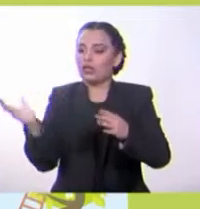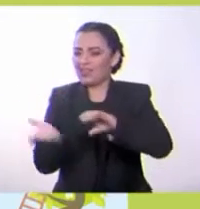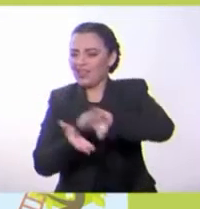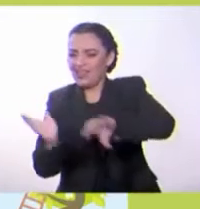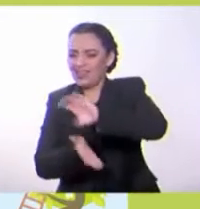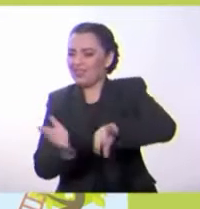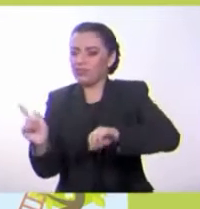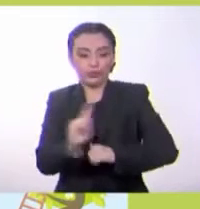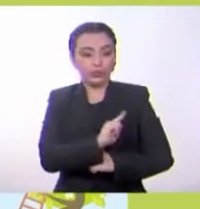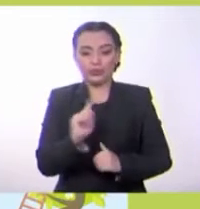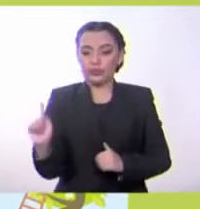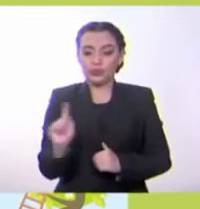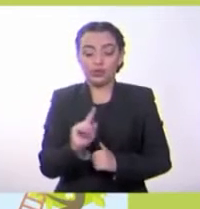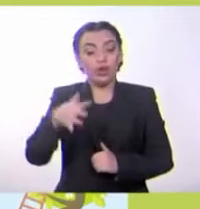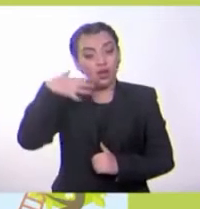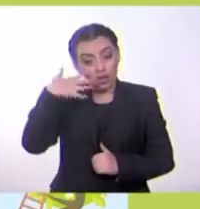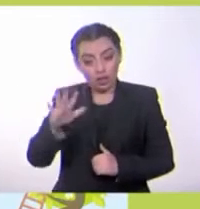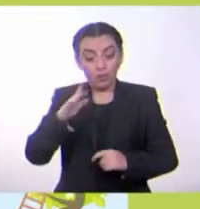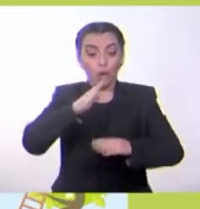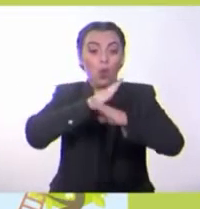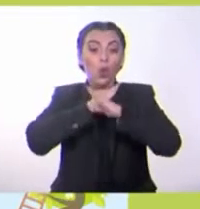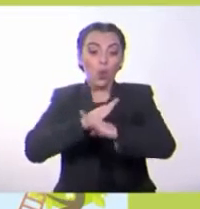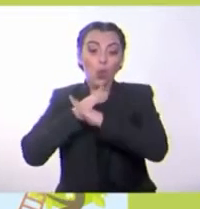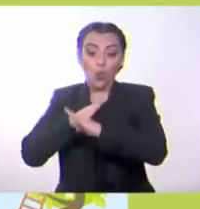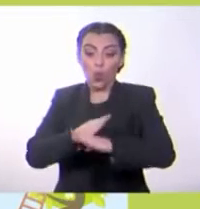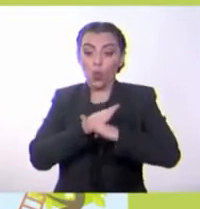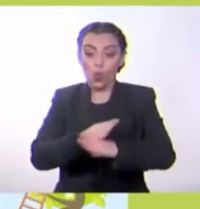Ejemplo, debemos cuidar a los árboles.